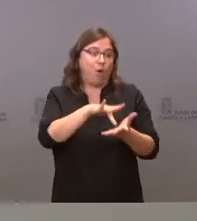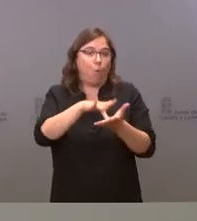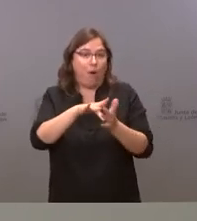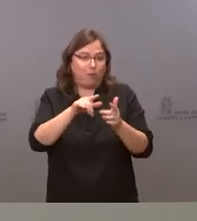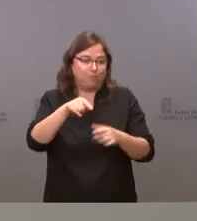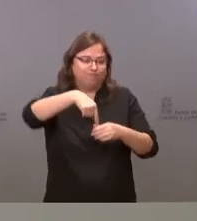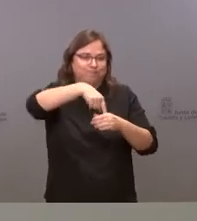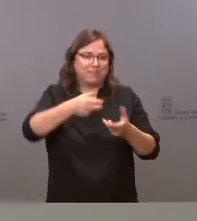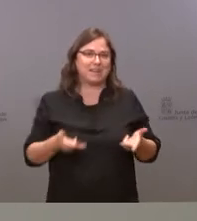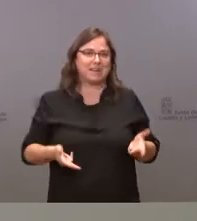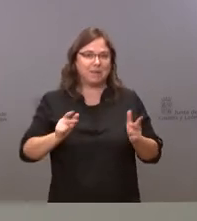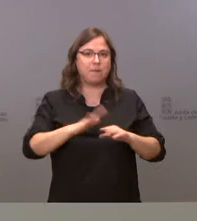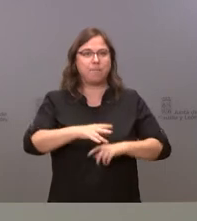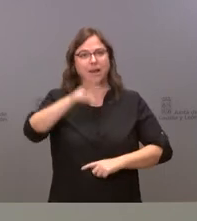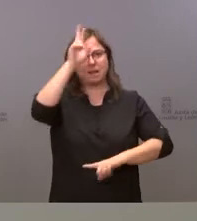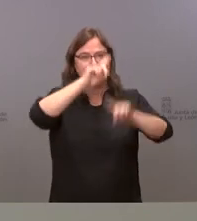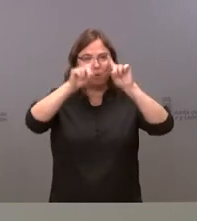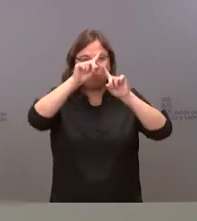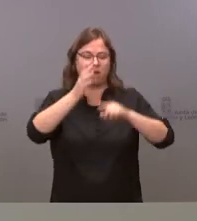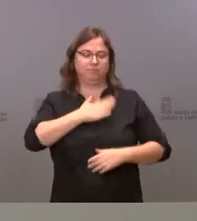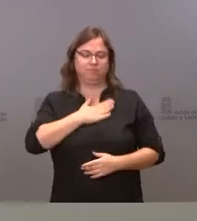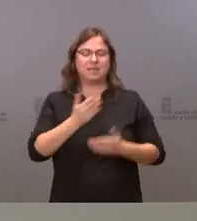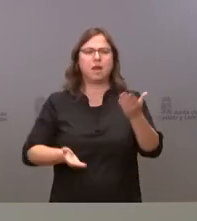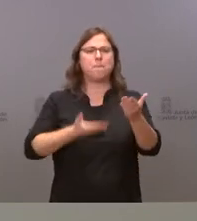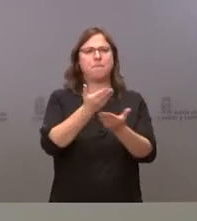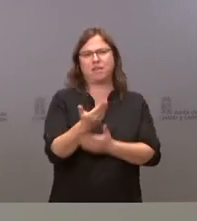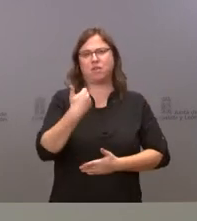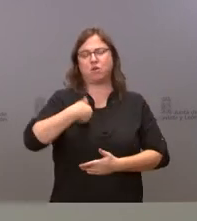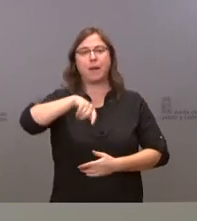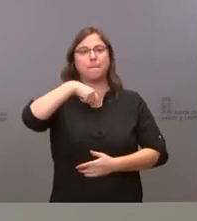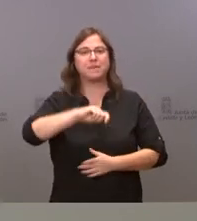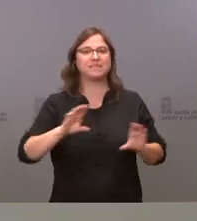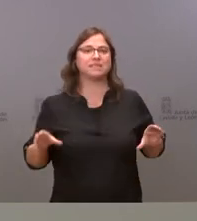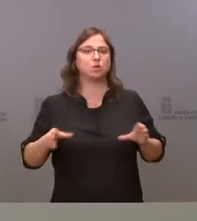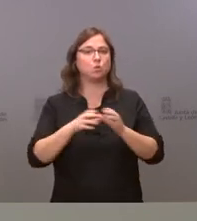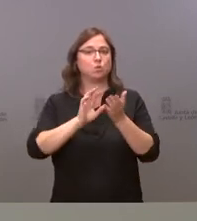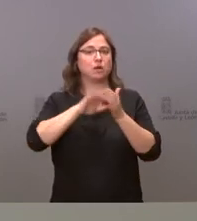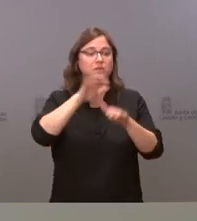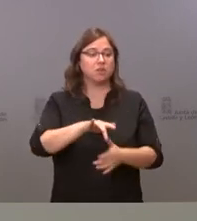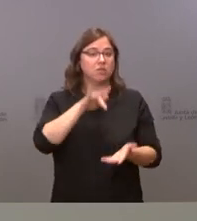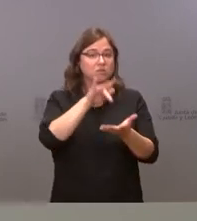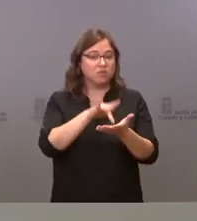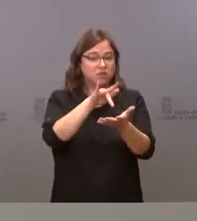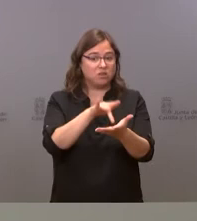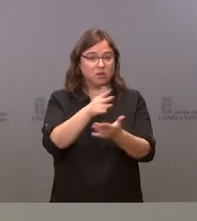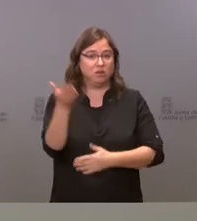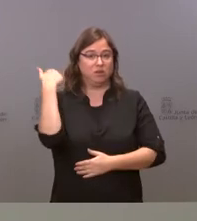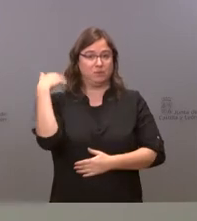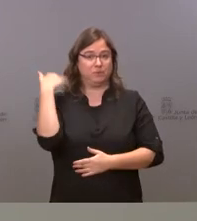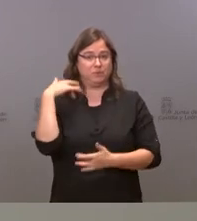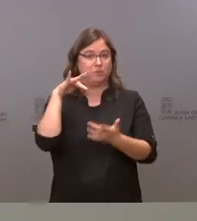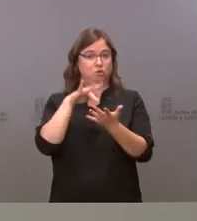rato para preocuparse de esa reunión que le tiene solicitada el presidente de la Junta de Castilla y León y que nos ha podido celebrar desde que ambos